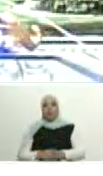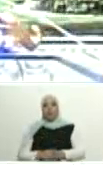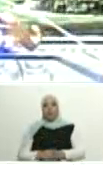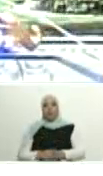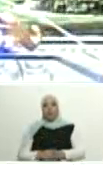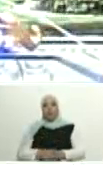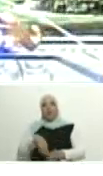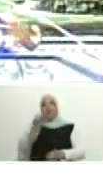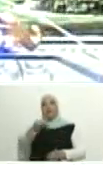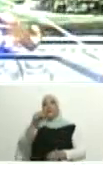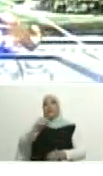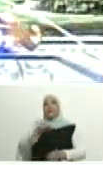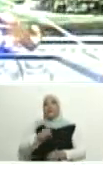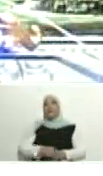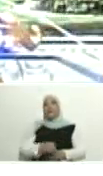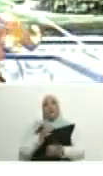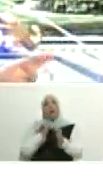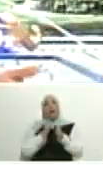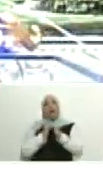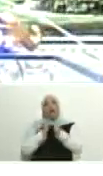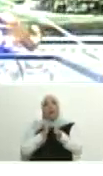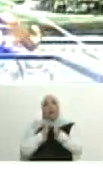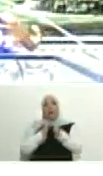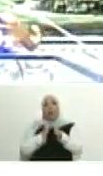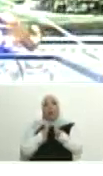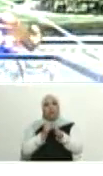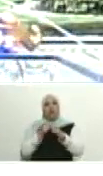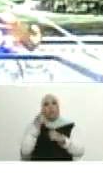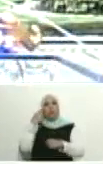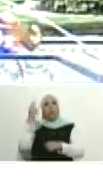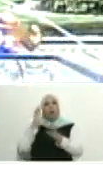Así será. Lo estoy viendo. Lo estamos viendo.